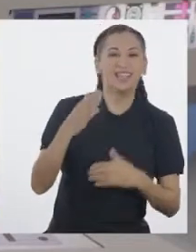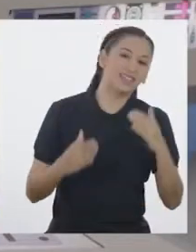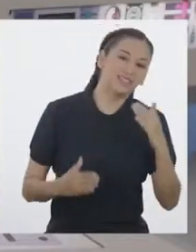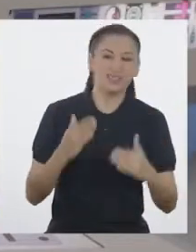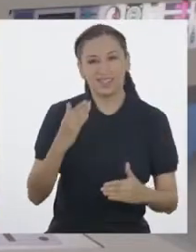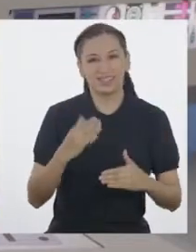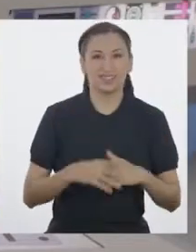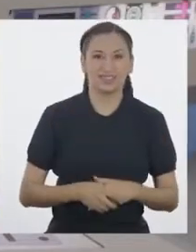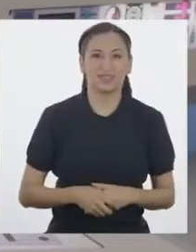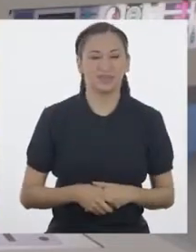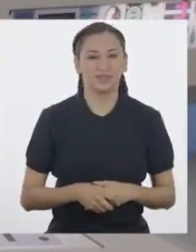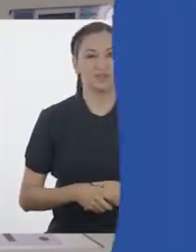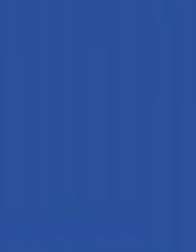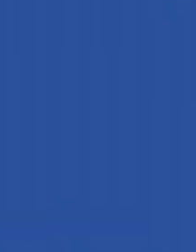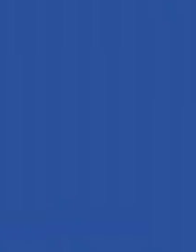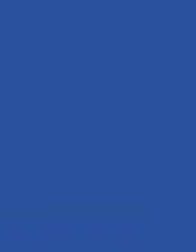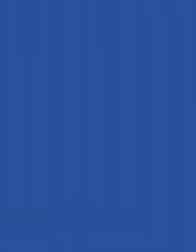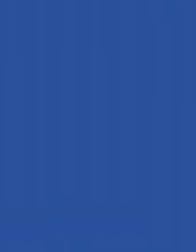Maca!